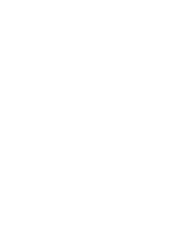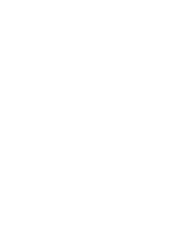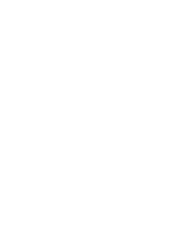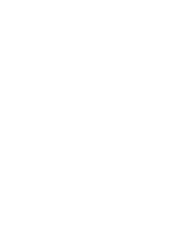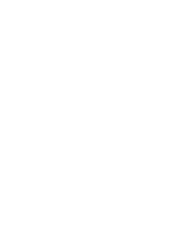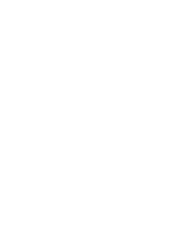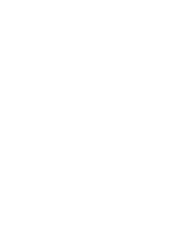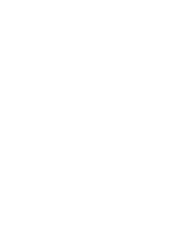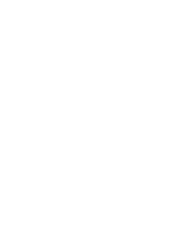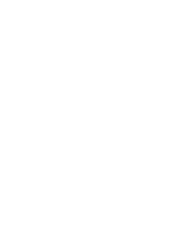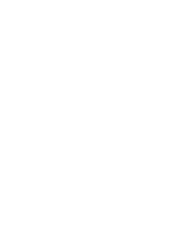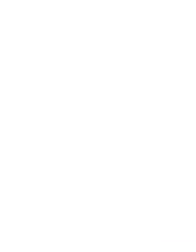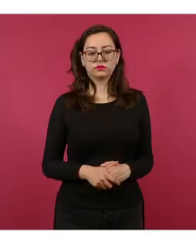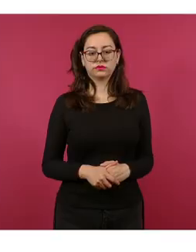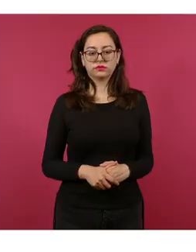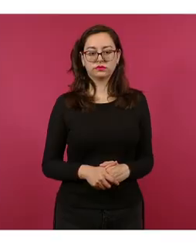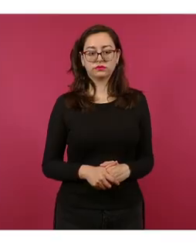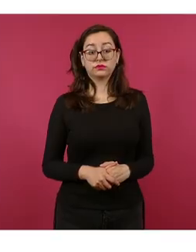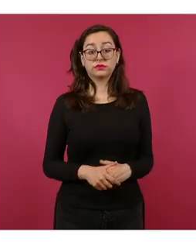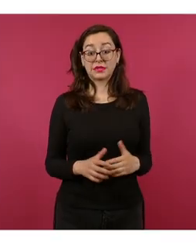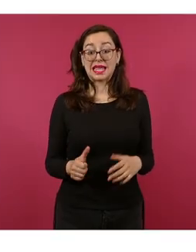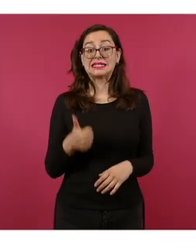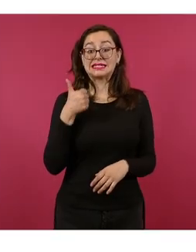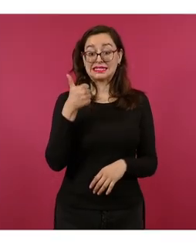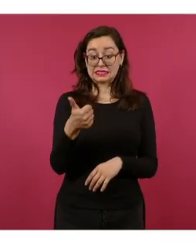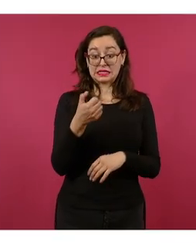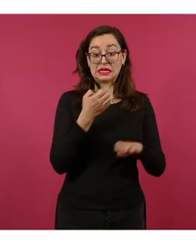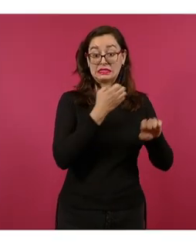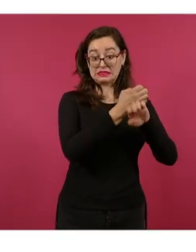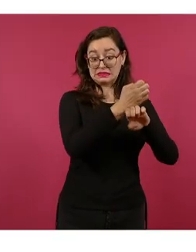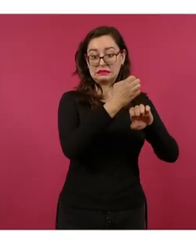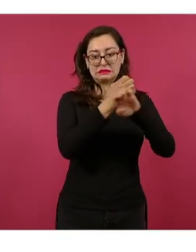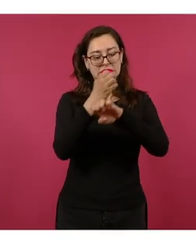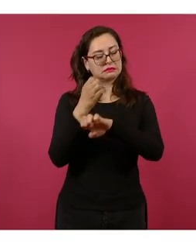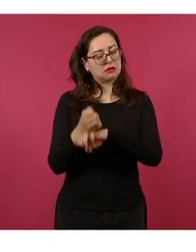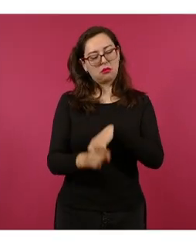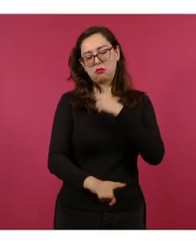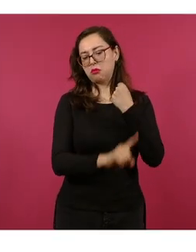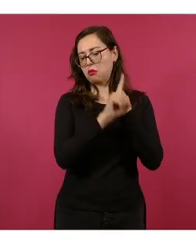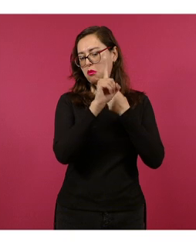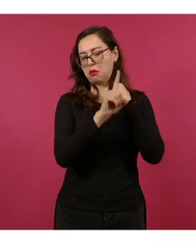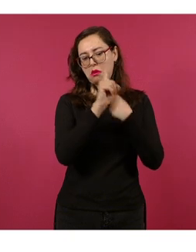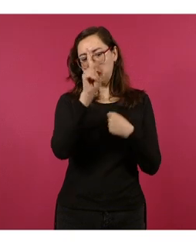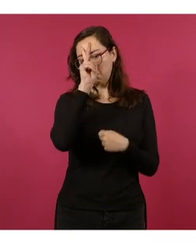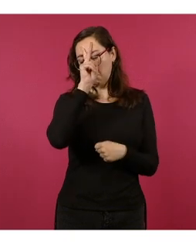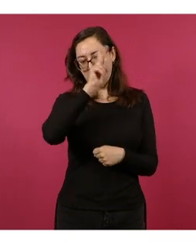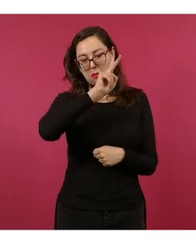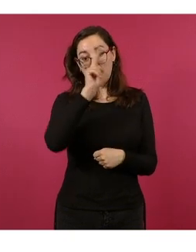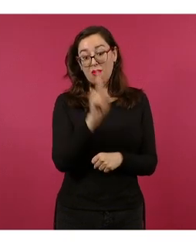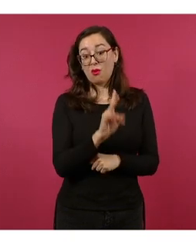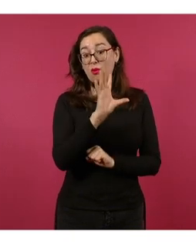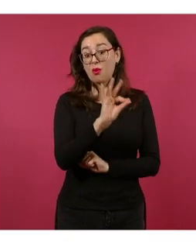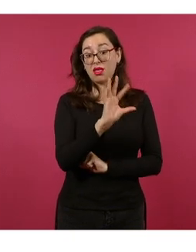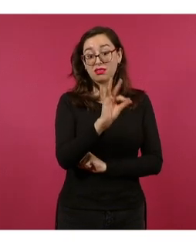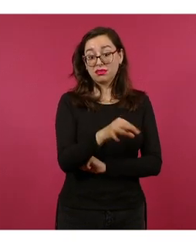Seis entidades concentran el 44.5 por ciento de los homicidios dolosos del país en este